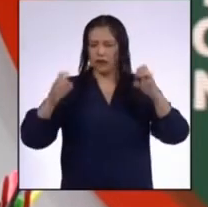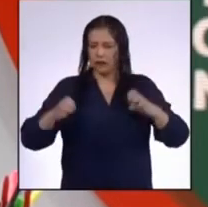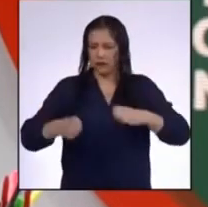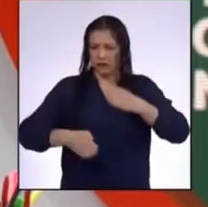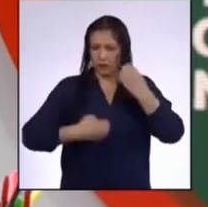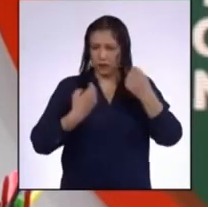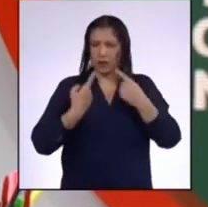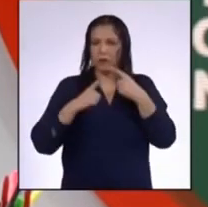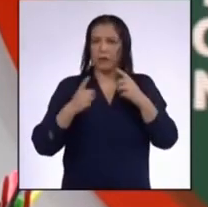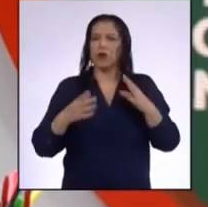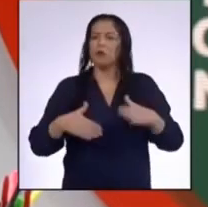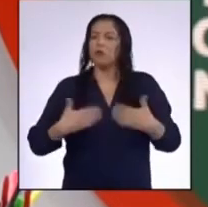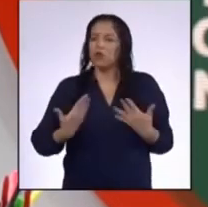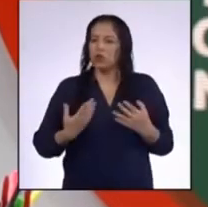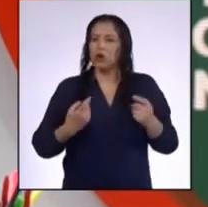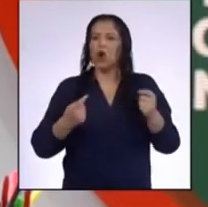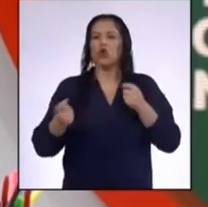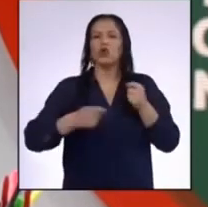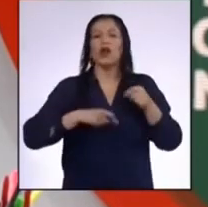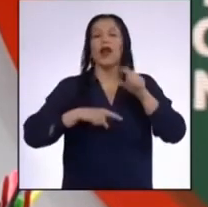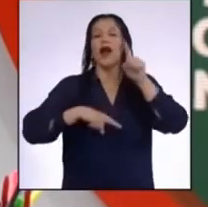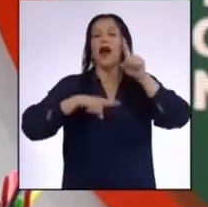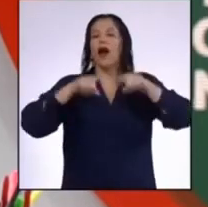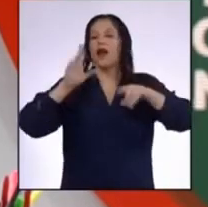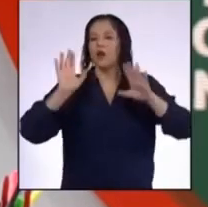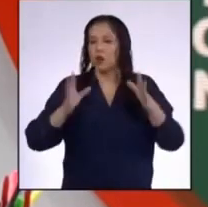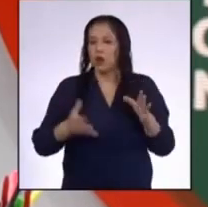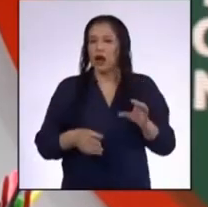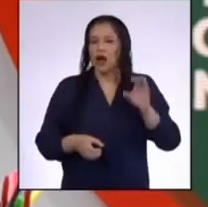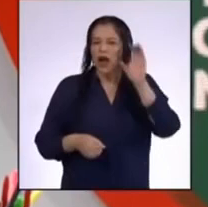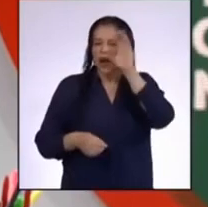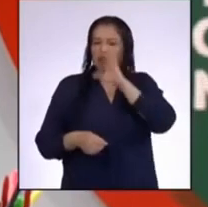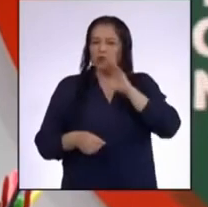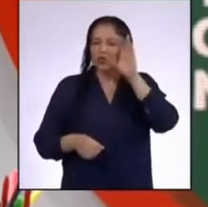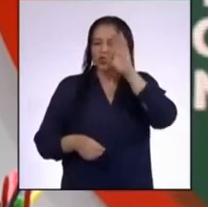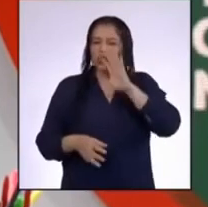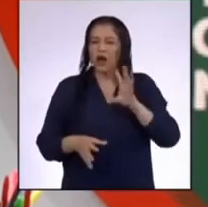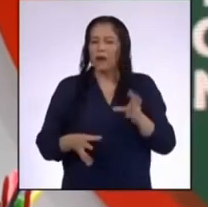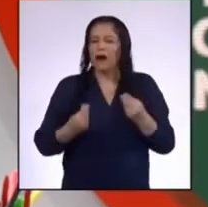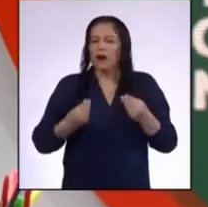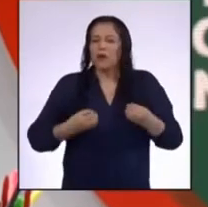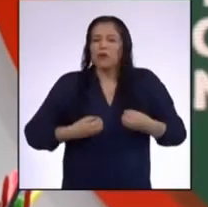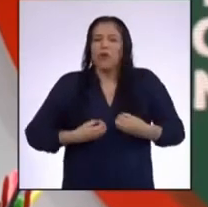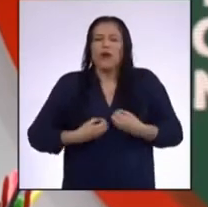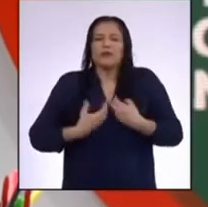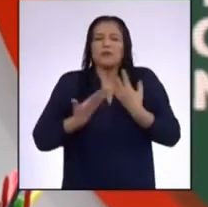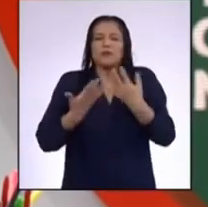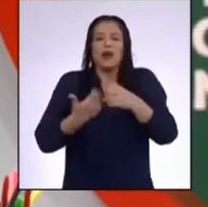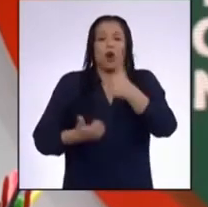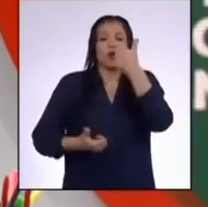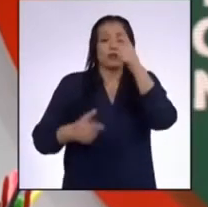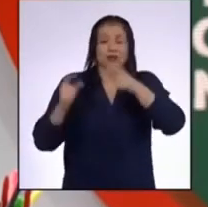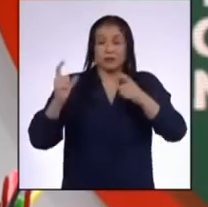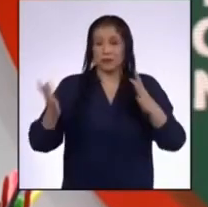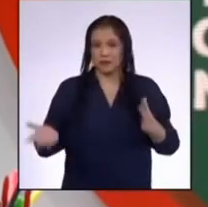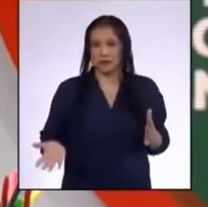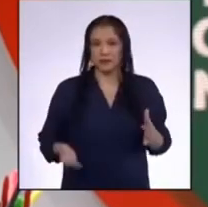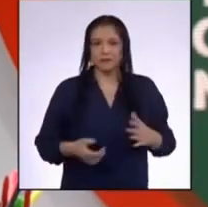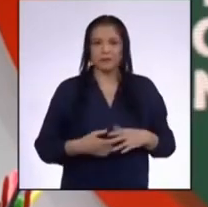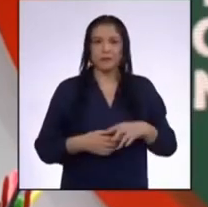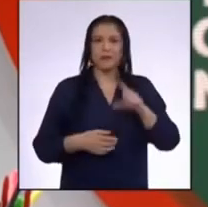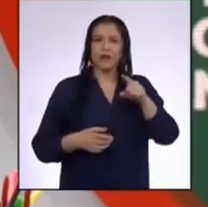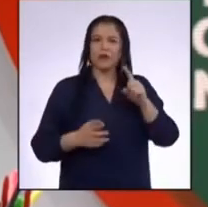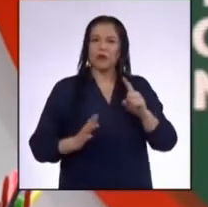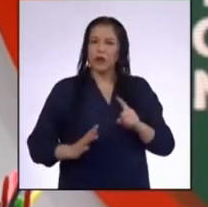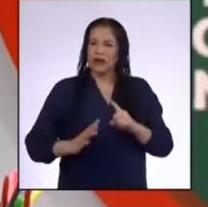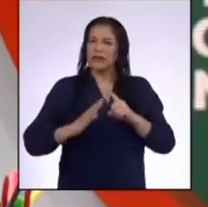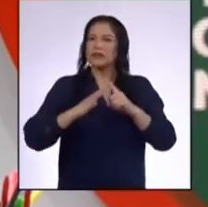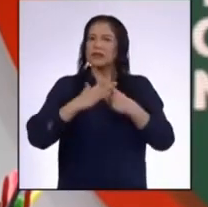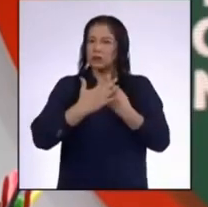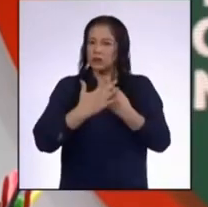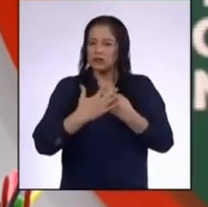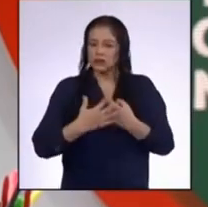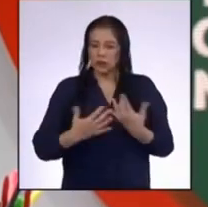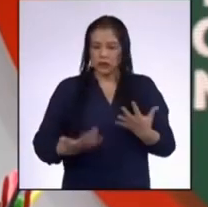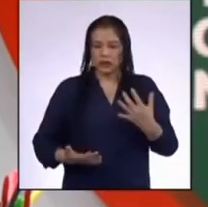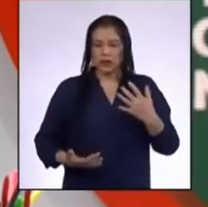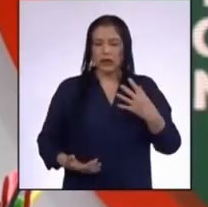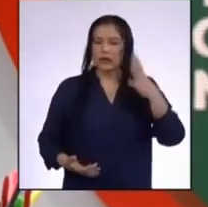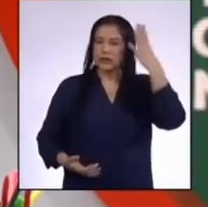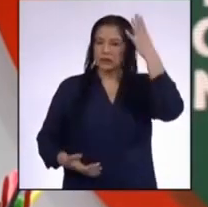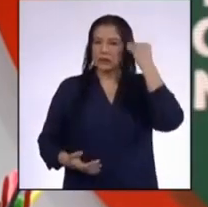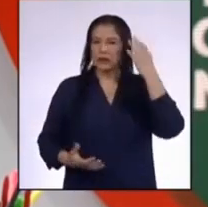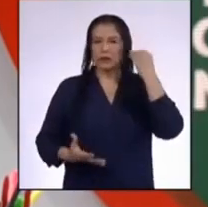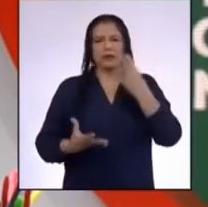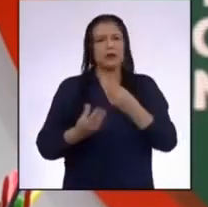Pero logró manejar algunas de ellas y buscaba una forma de expresarlas a otras personas Es una situación que están viviendo